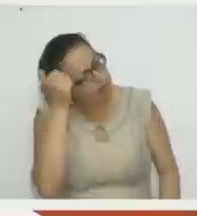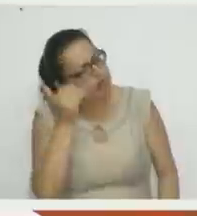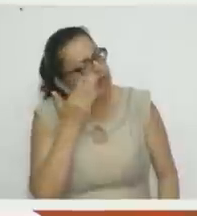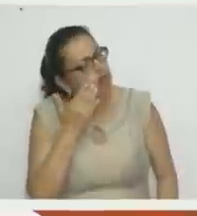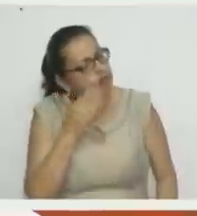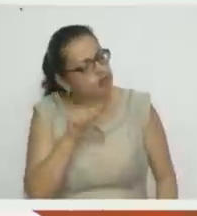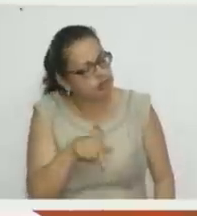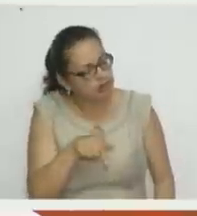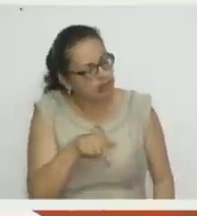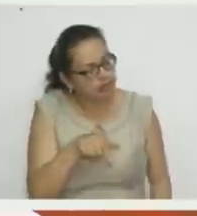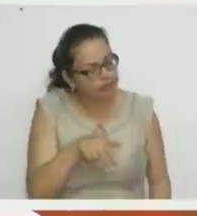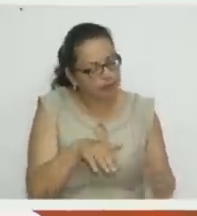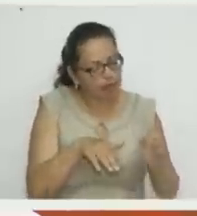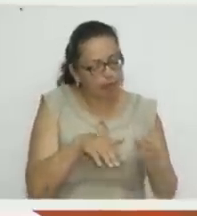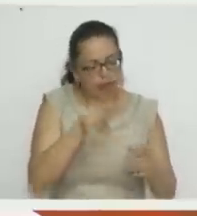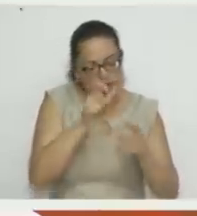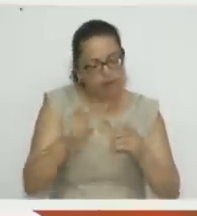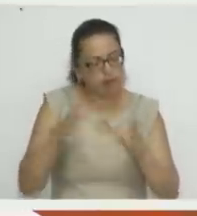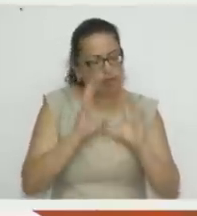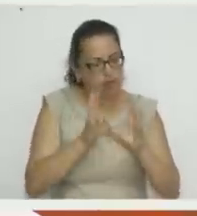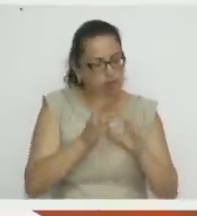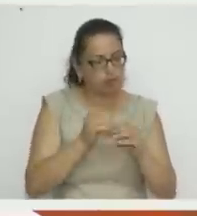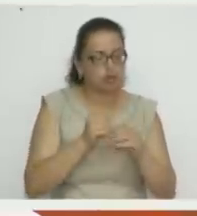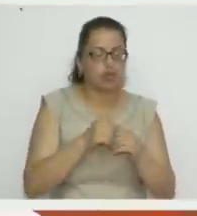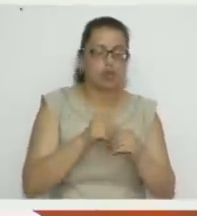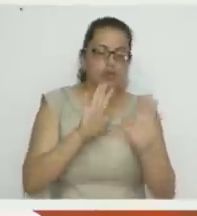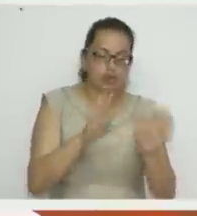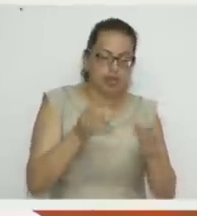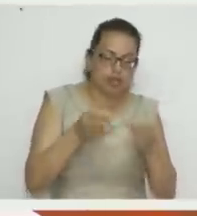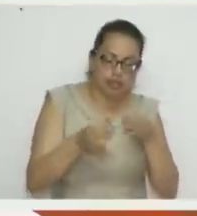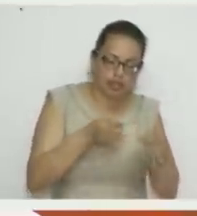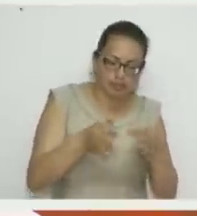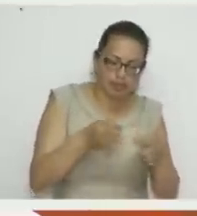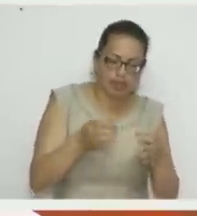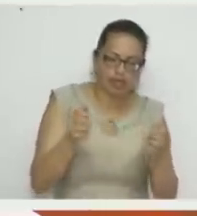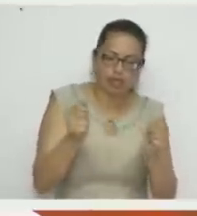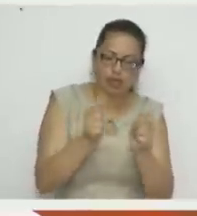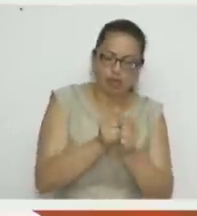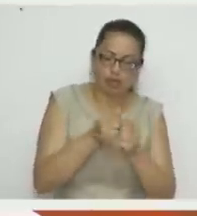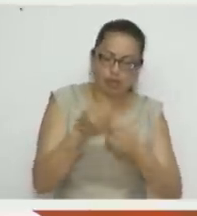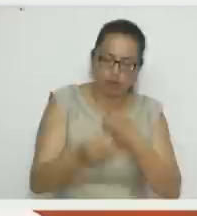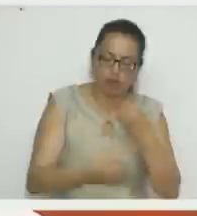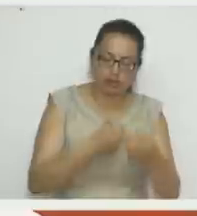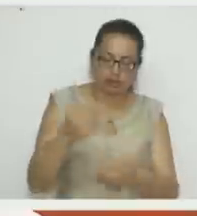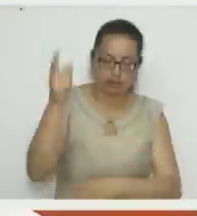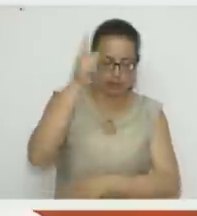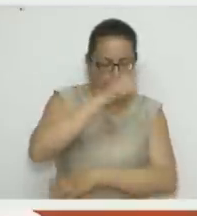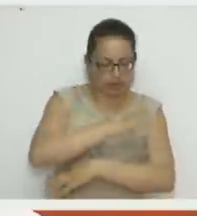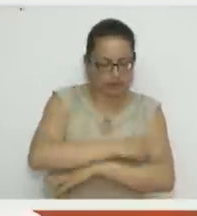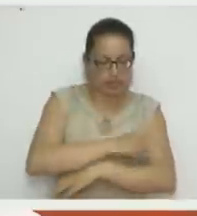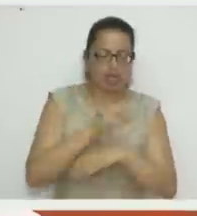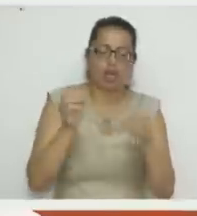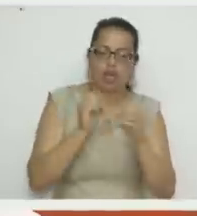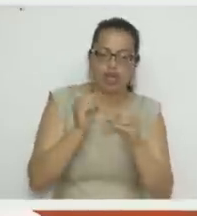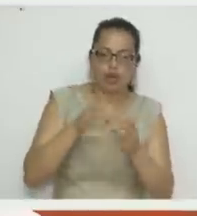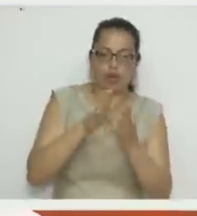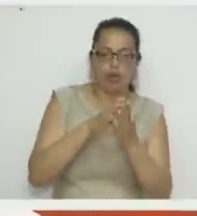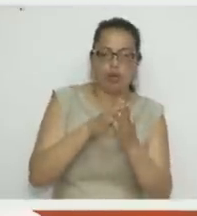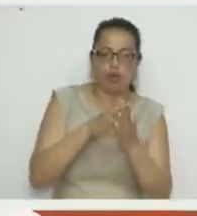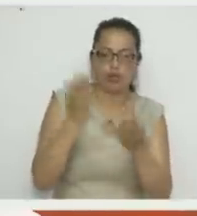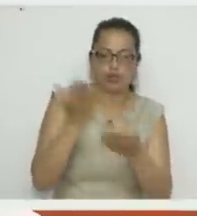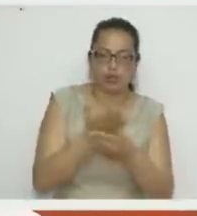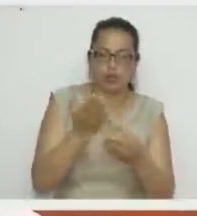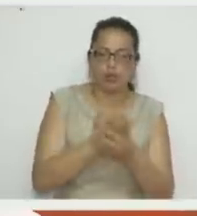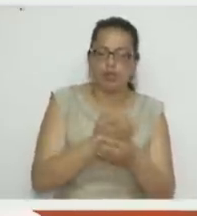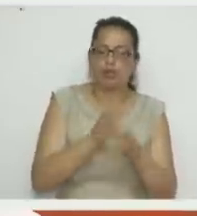¿le enseñan a hacer solo la conejita en este caso? ¿O también pueden aprender a hacer las otras caritas? Sí, pueden aprender